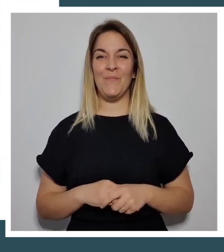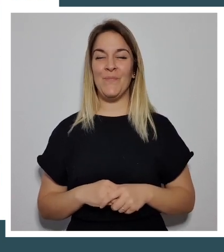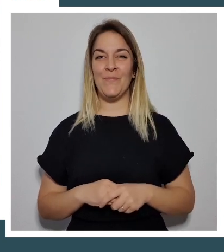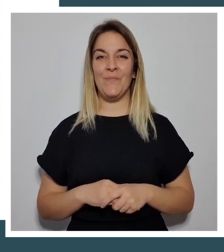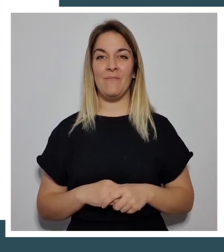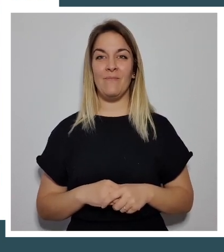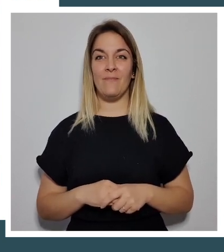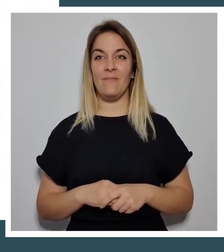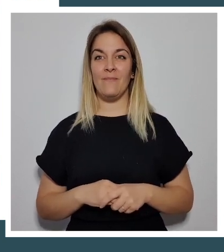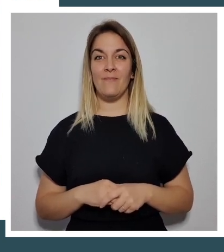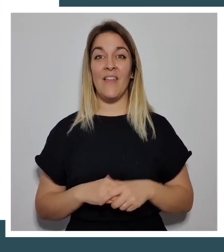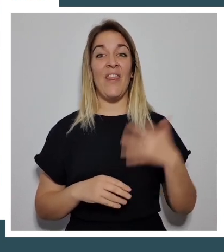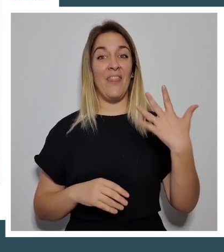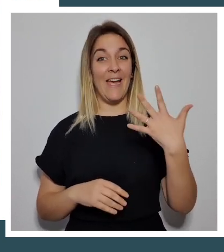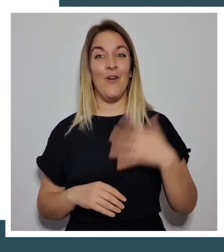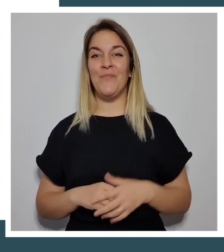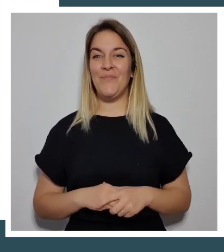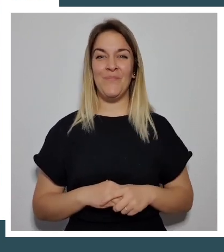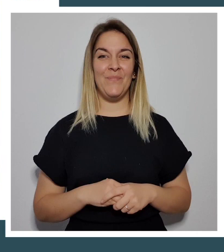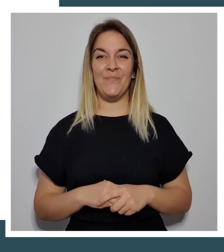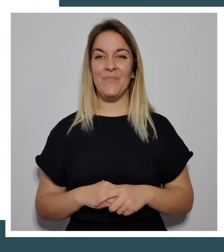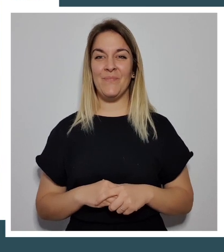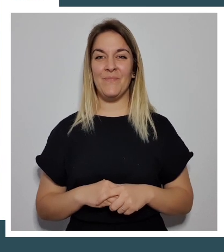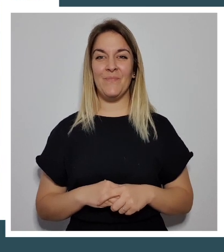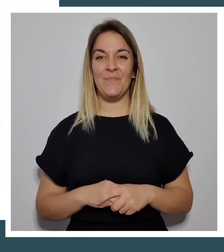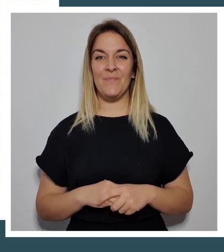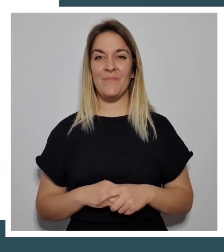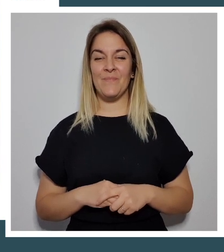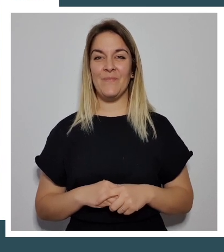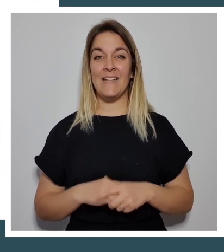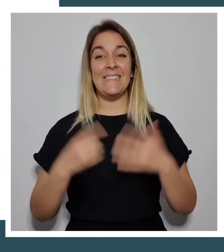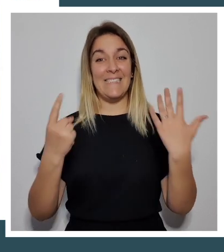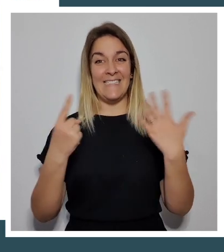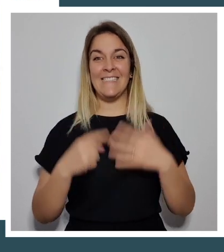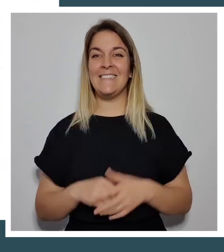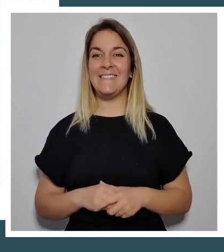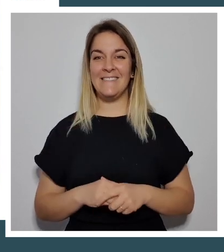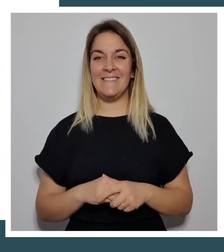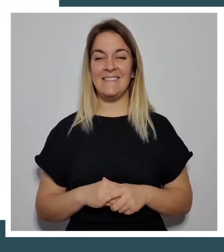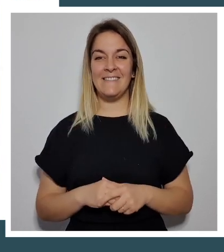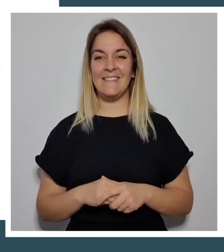5, 6,